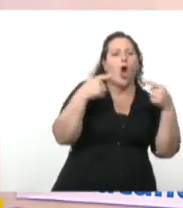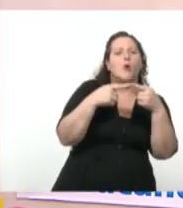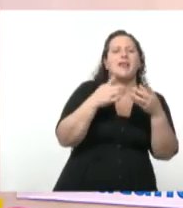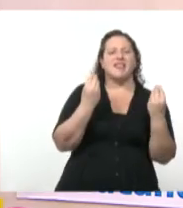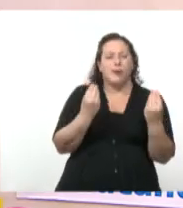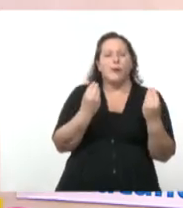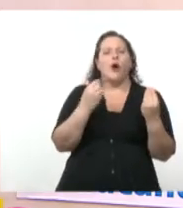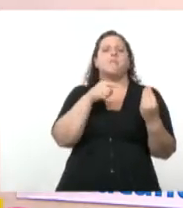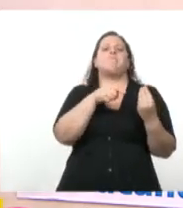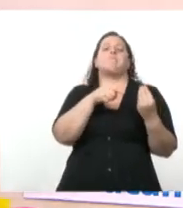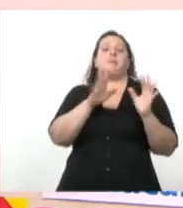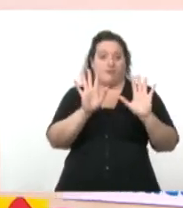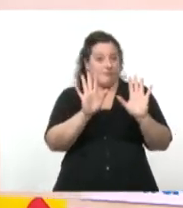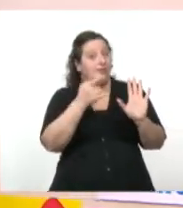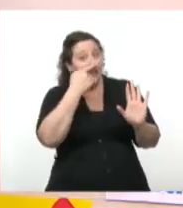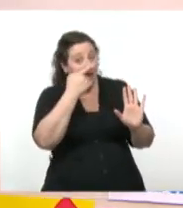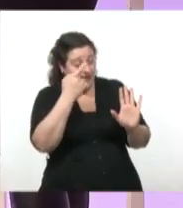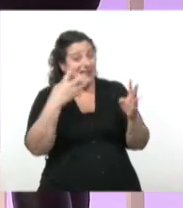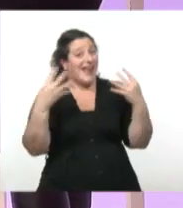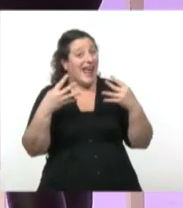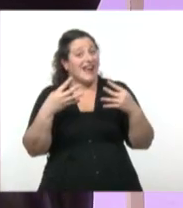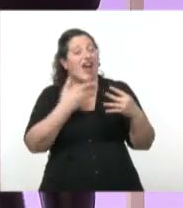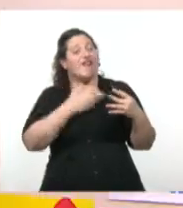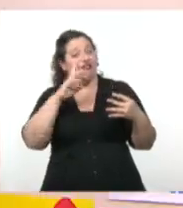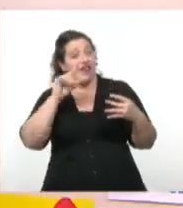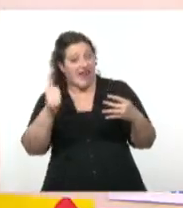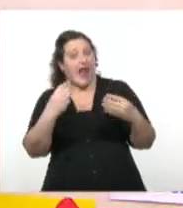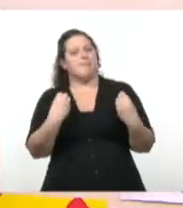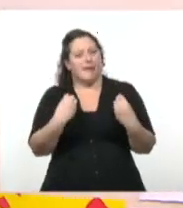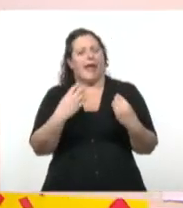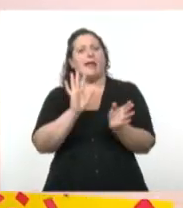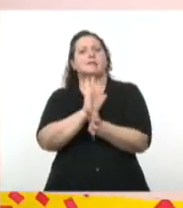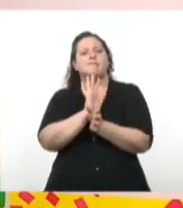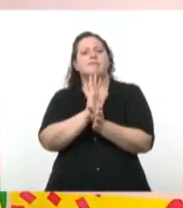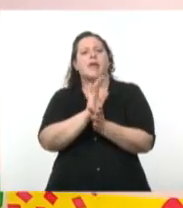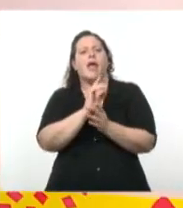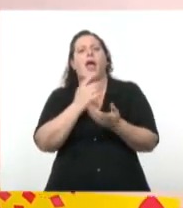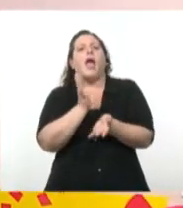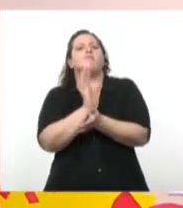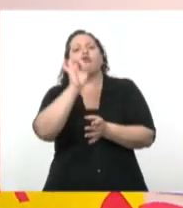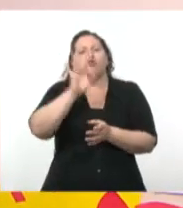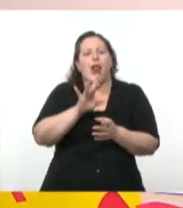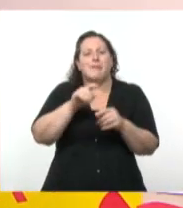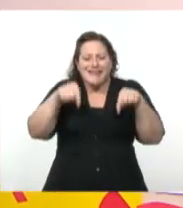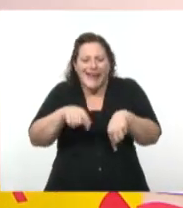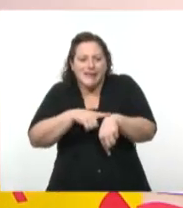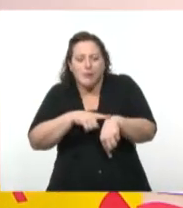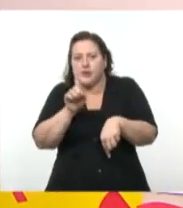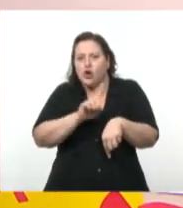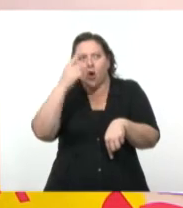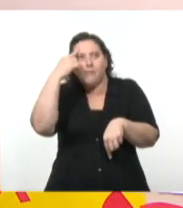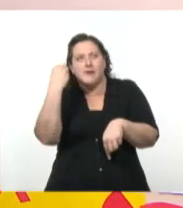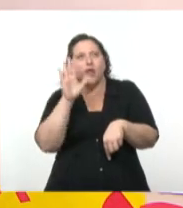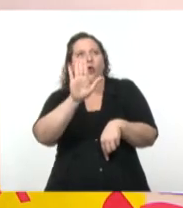porque también esto es interesante, la Guerra Fría, no solamente el avance, sino la posibilidad de un avance futuro. Entonces, empiezan a construir